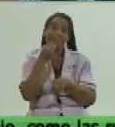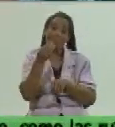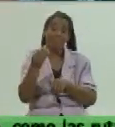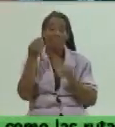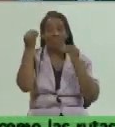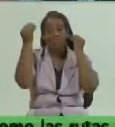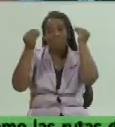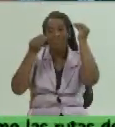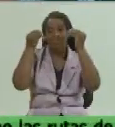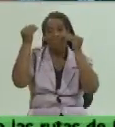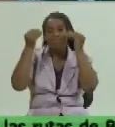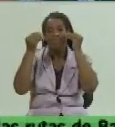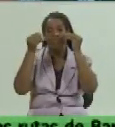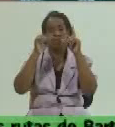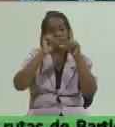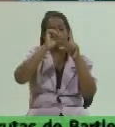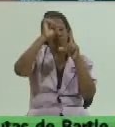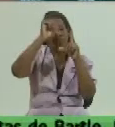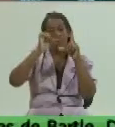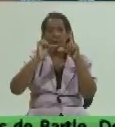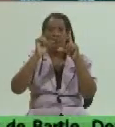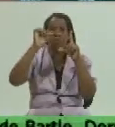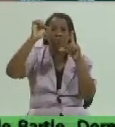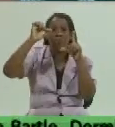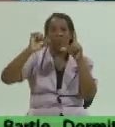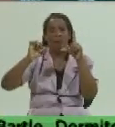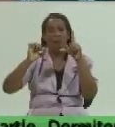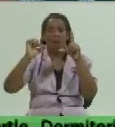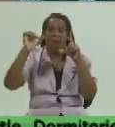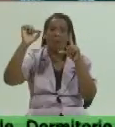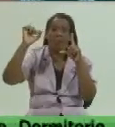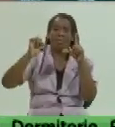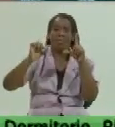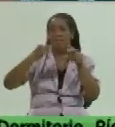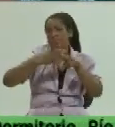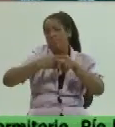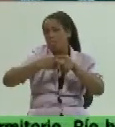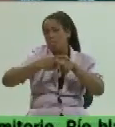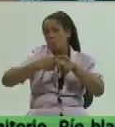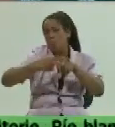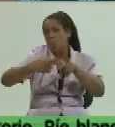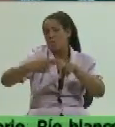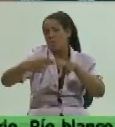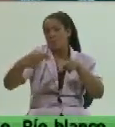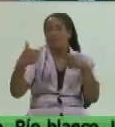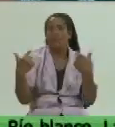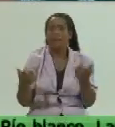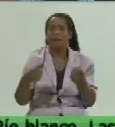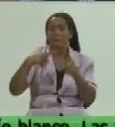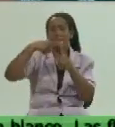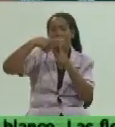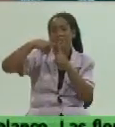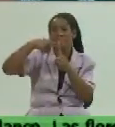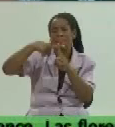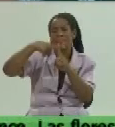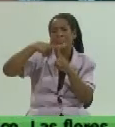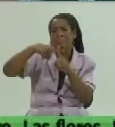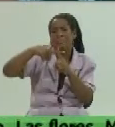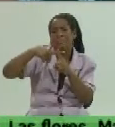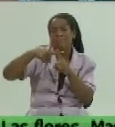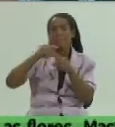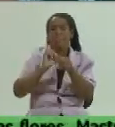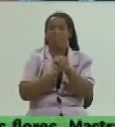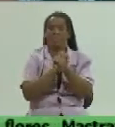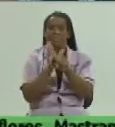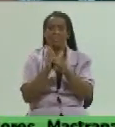análisis gráfico de la serie histórica de los casos positivos de la COVID en las